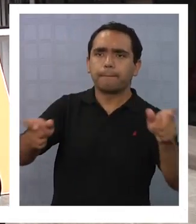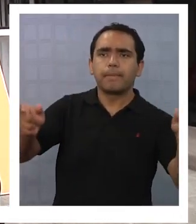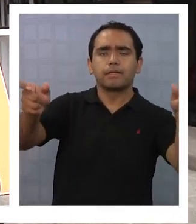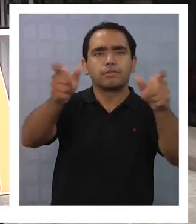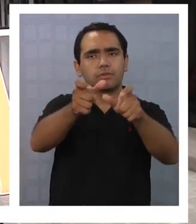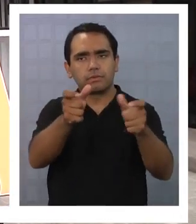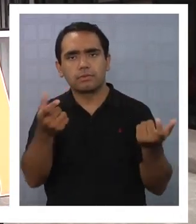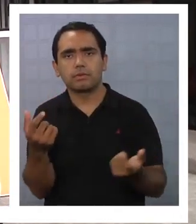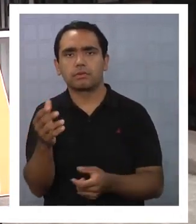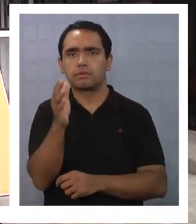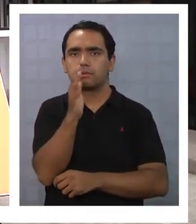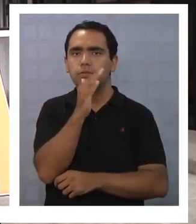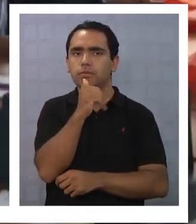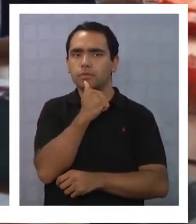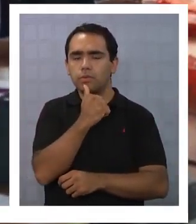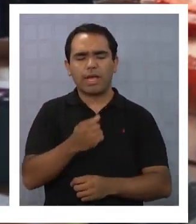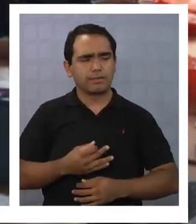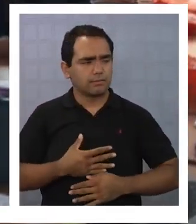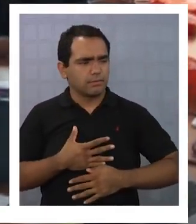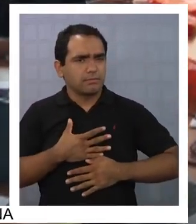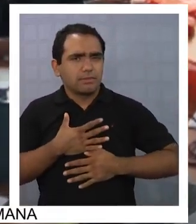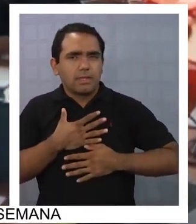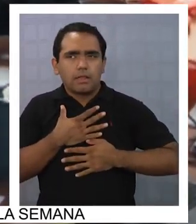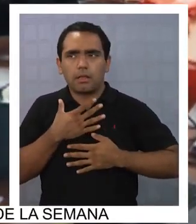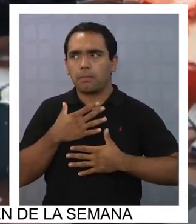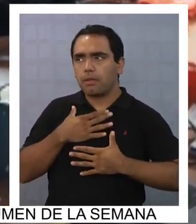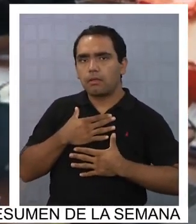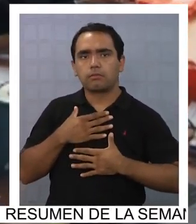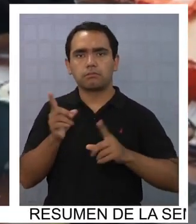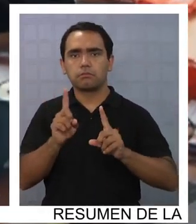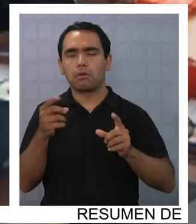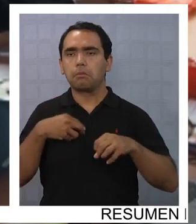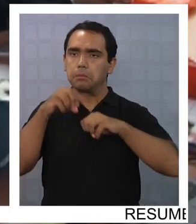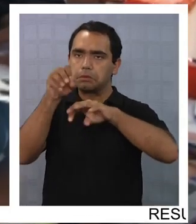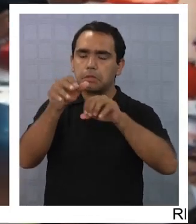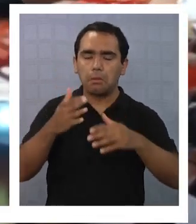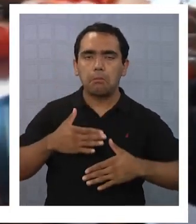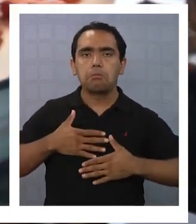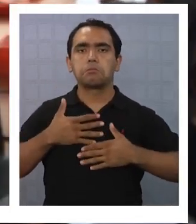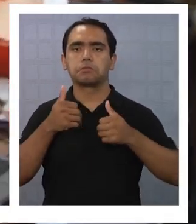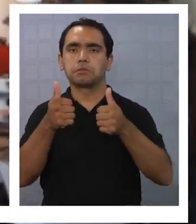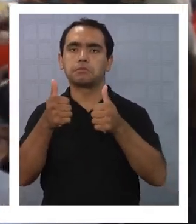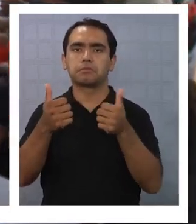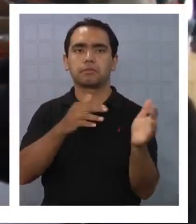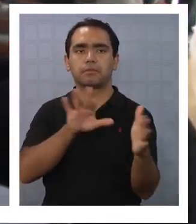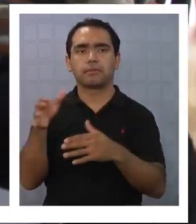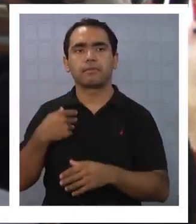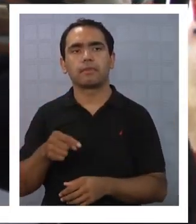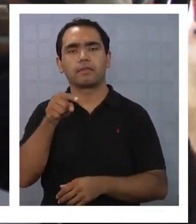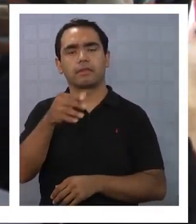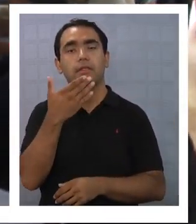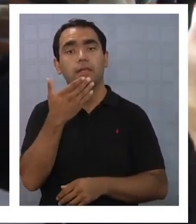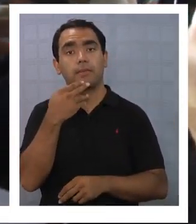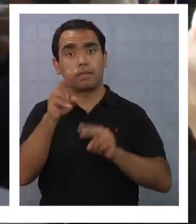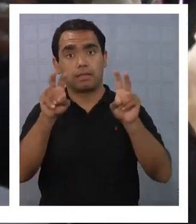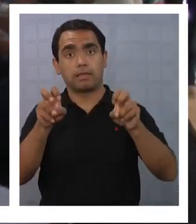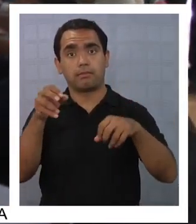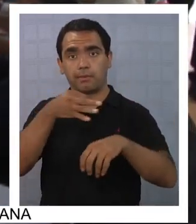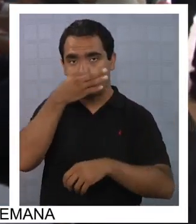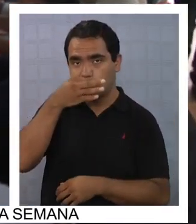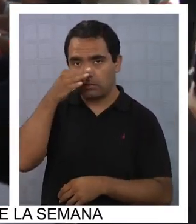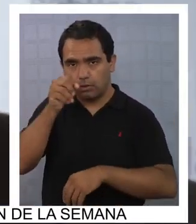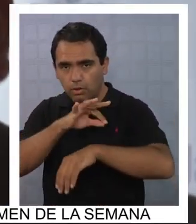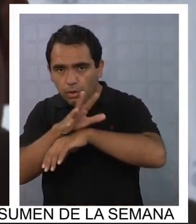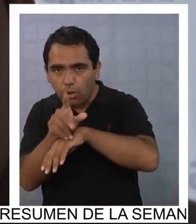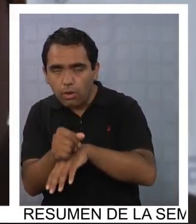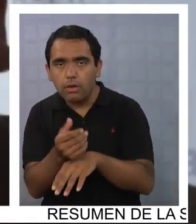y corriente, no tenga esa sensación de inseguridad constante. Dentro del plan figura la prevención de tráfico y consumo de drogas,